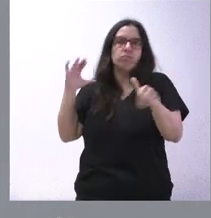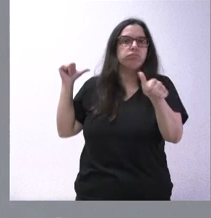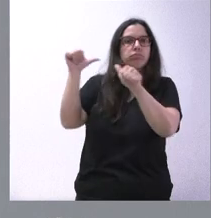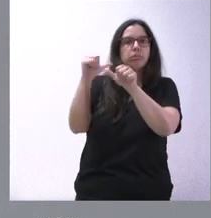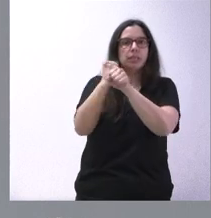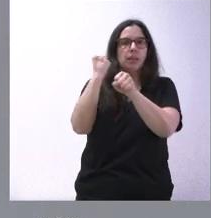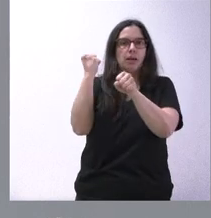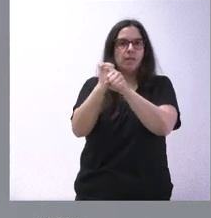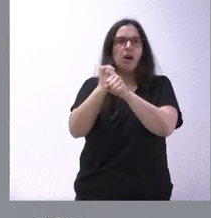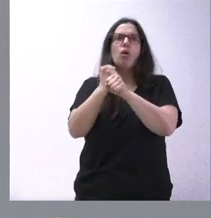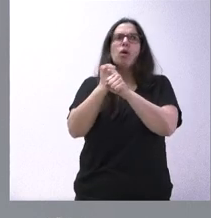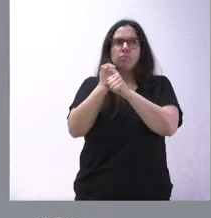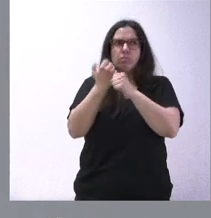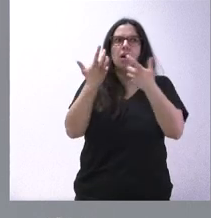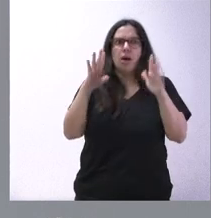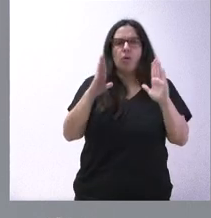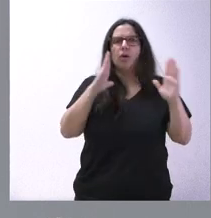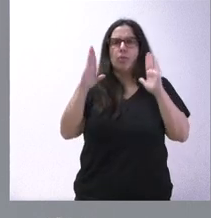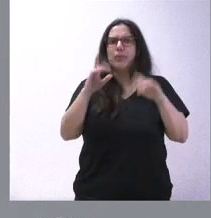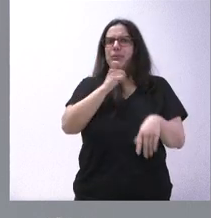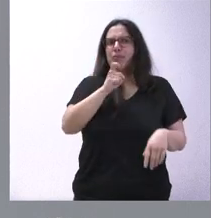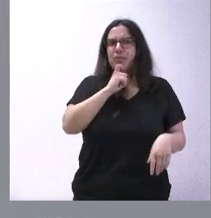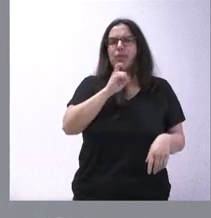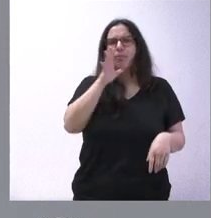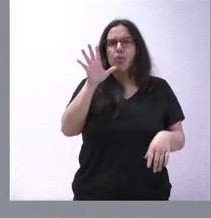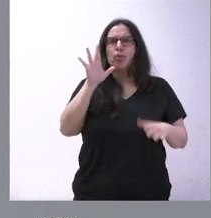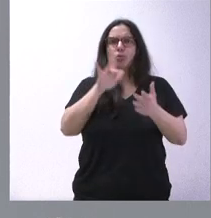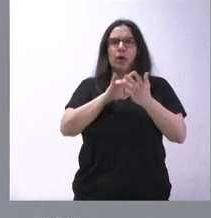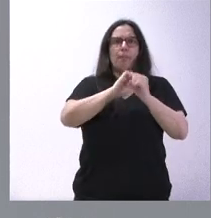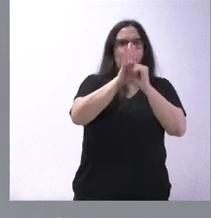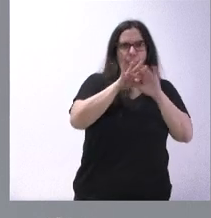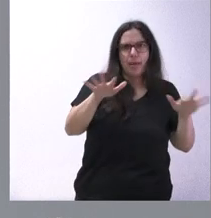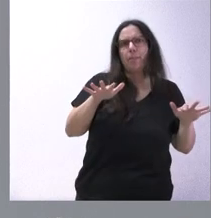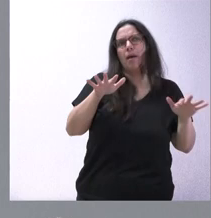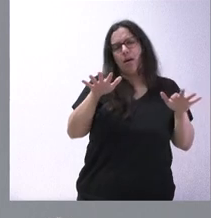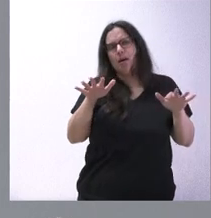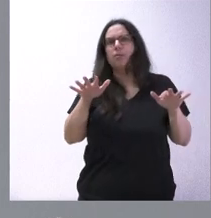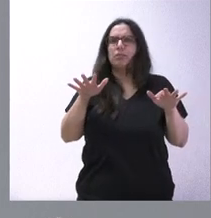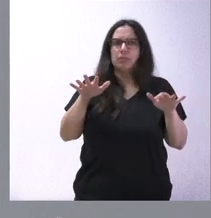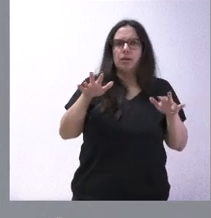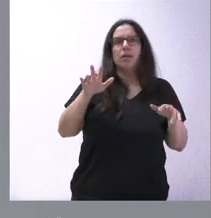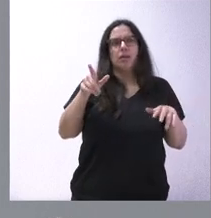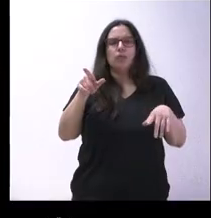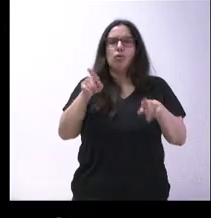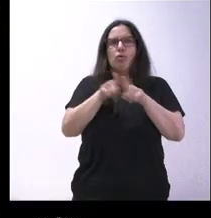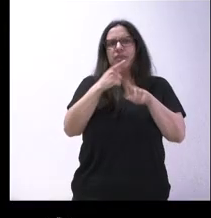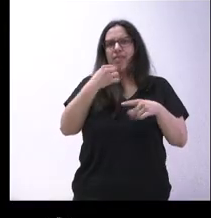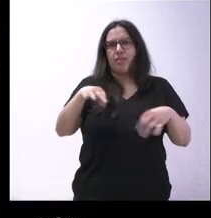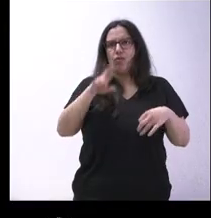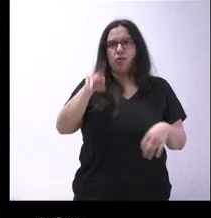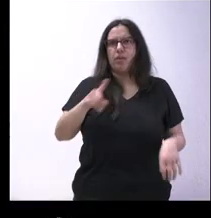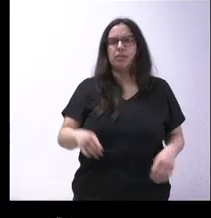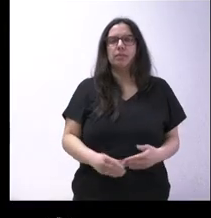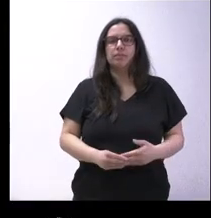en momentos muy difíciles, porque le ha tocado también un momento muy complicado, como fue la pandemia y, desde el punto de vista adecuativo, no fue sencillo. ¿Le